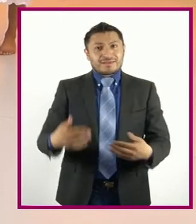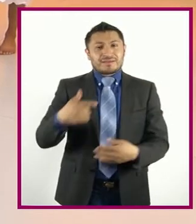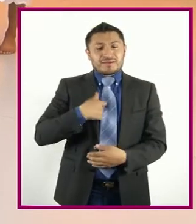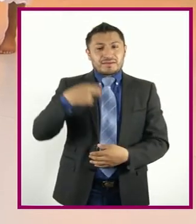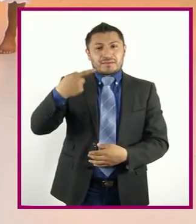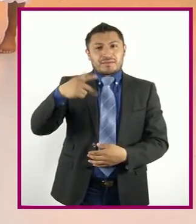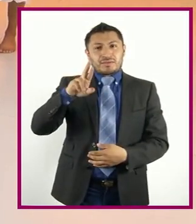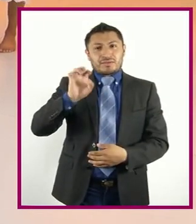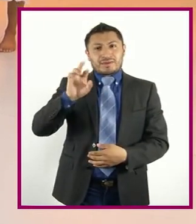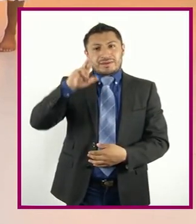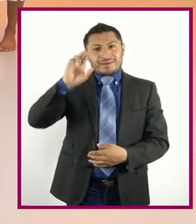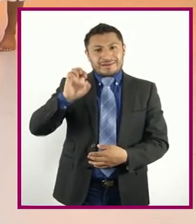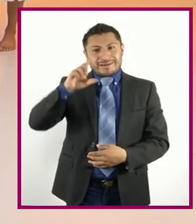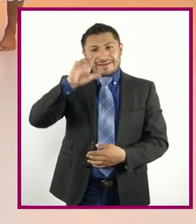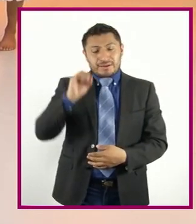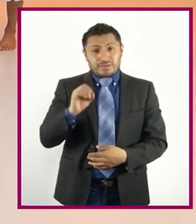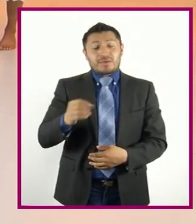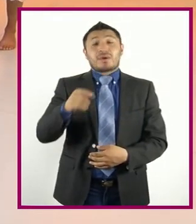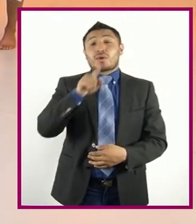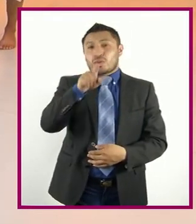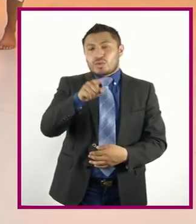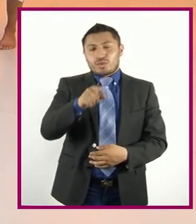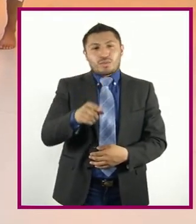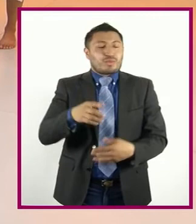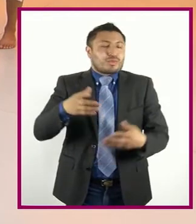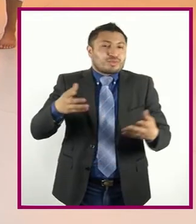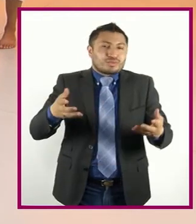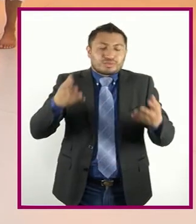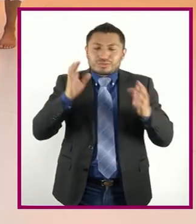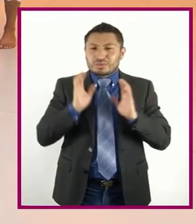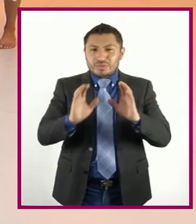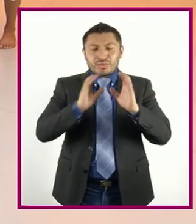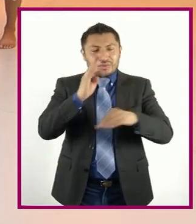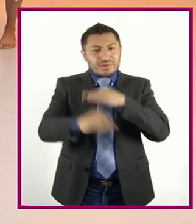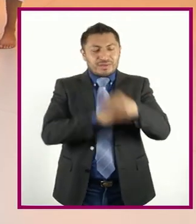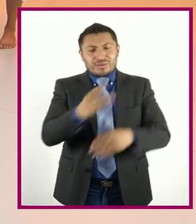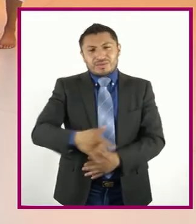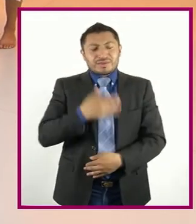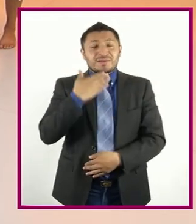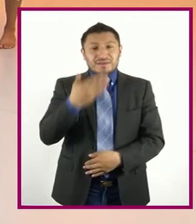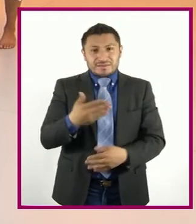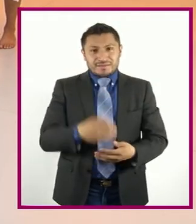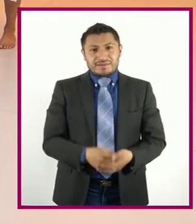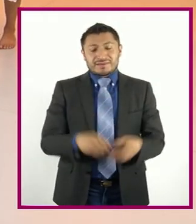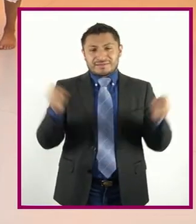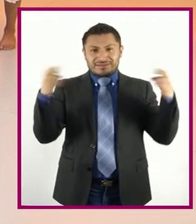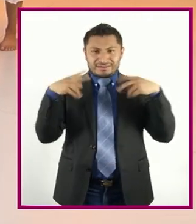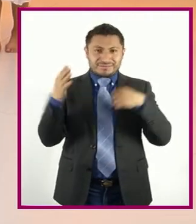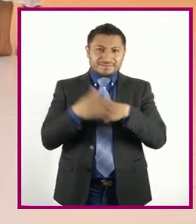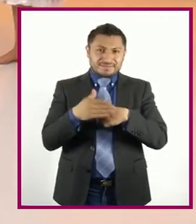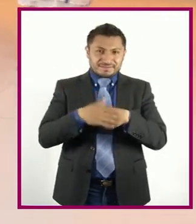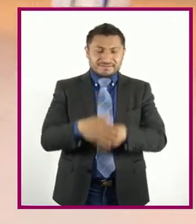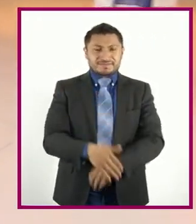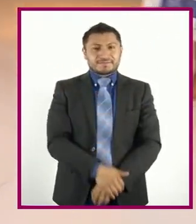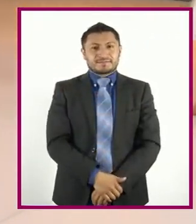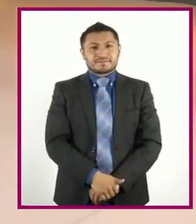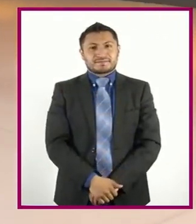illo Y procúrense Todo lo que les Haga sentir bien Hasta pronto